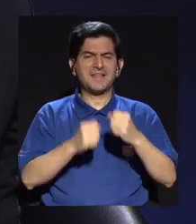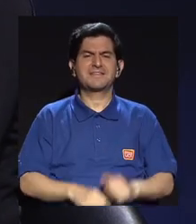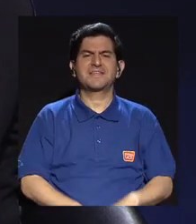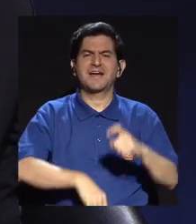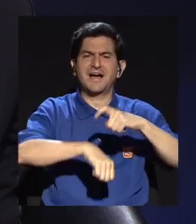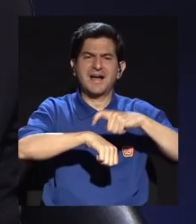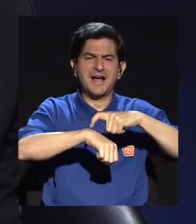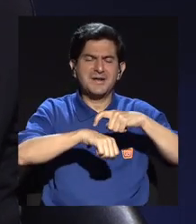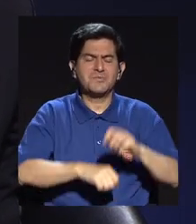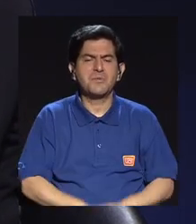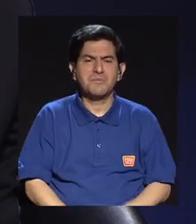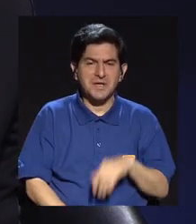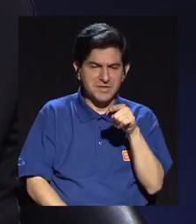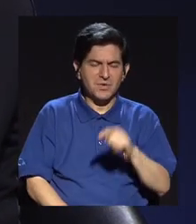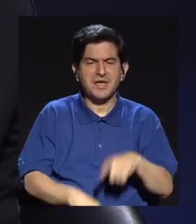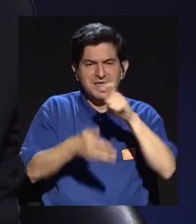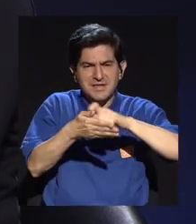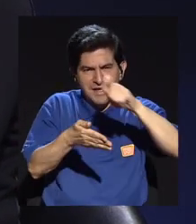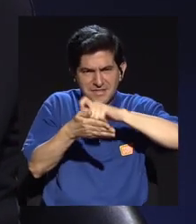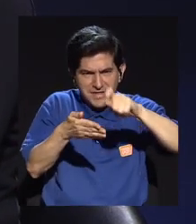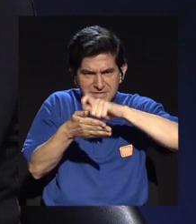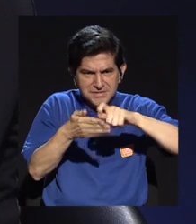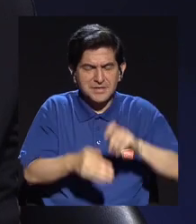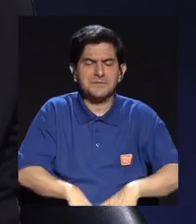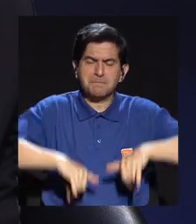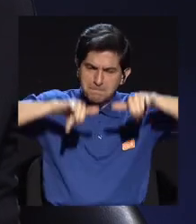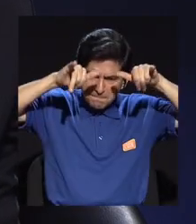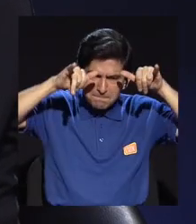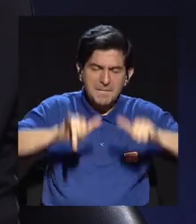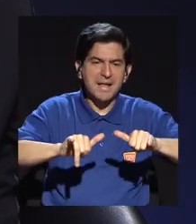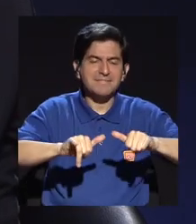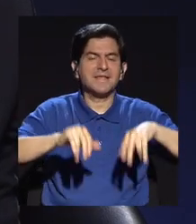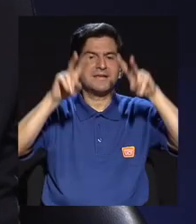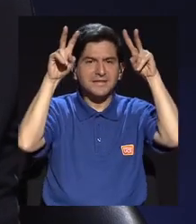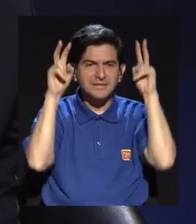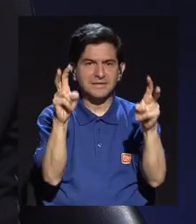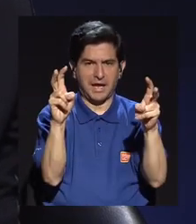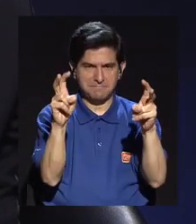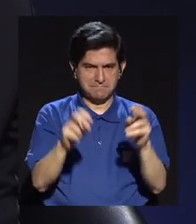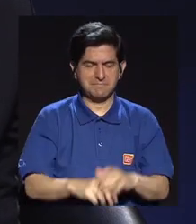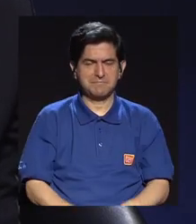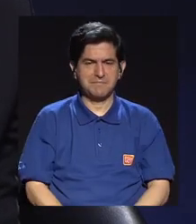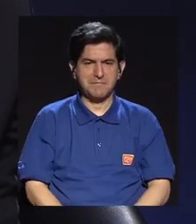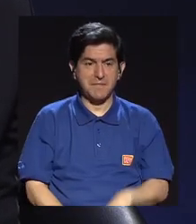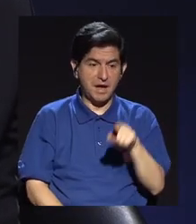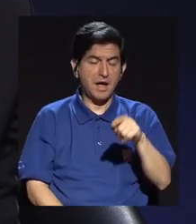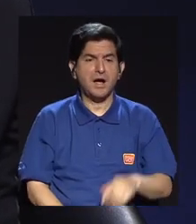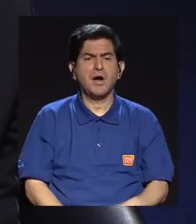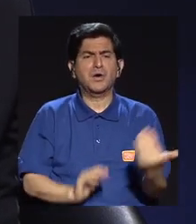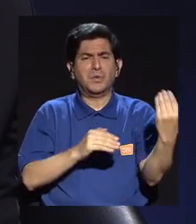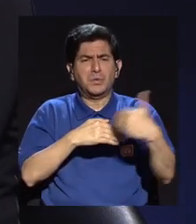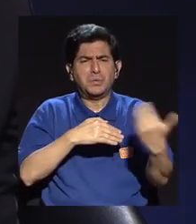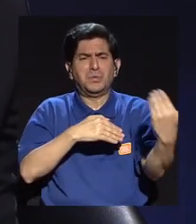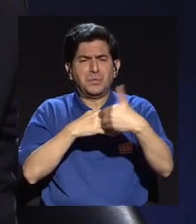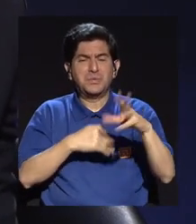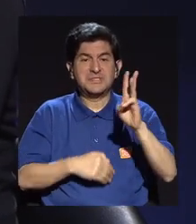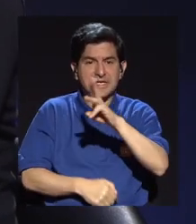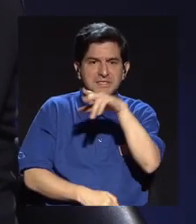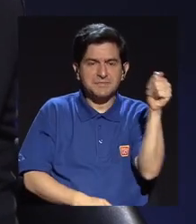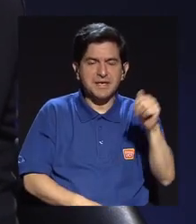valentía como persona, la valentía editorial de sostenerse en un tema donde vino un vendaval durante seis meses. Es que las presiones